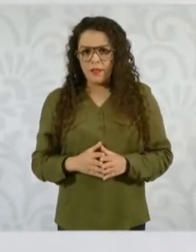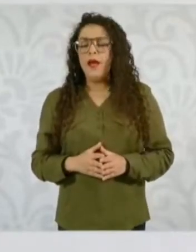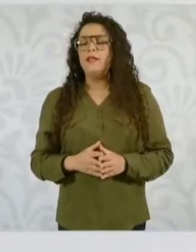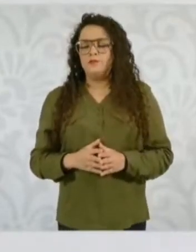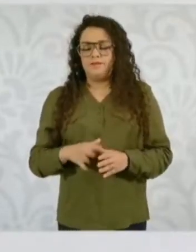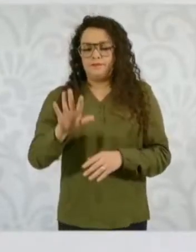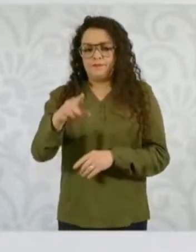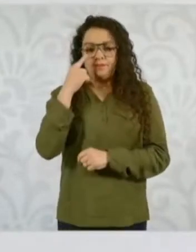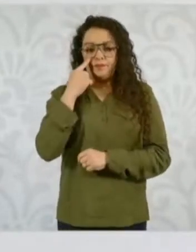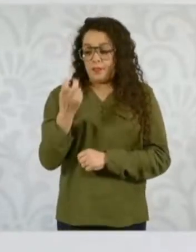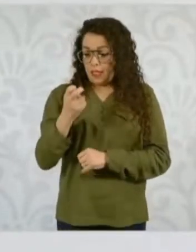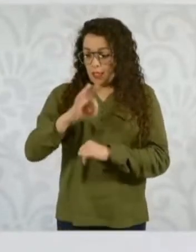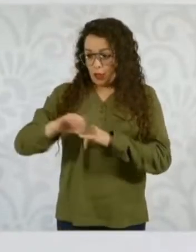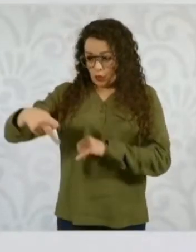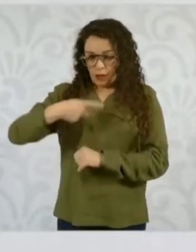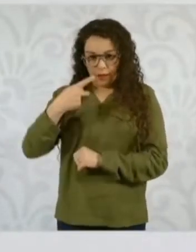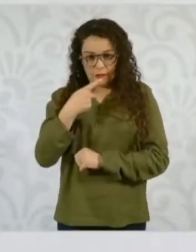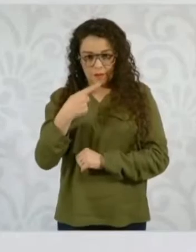última.